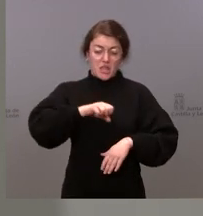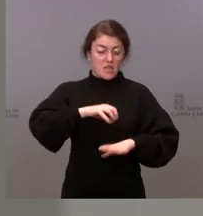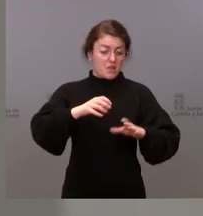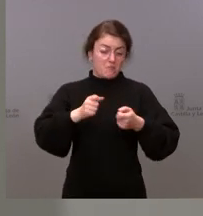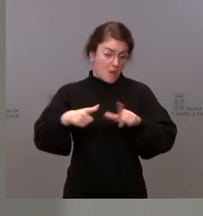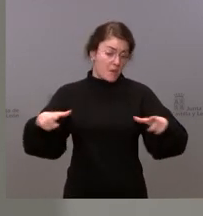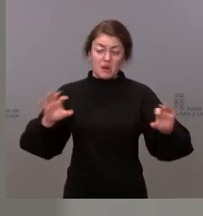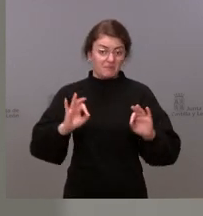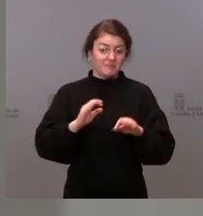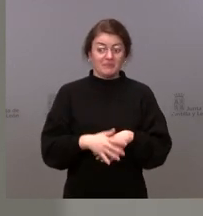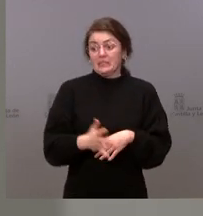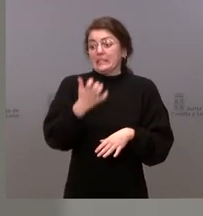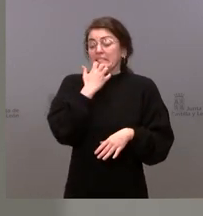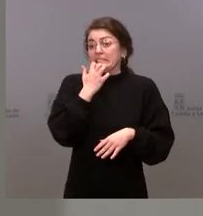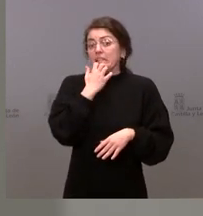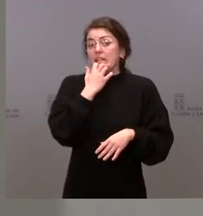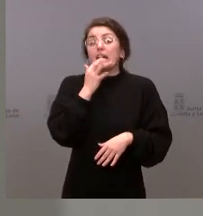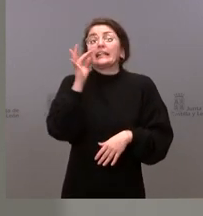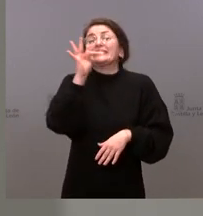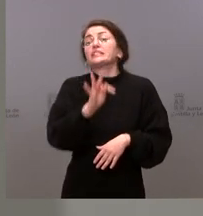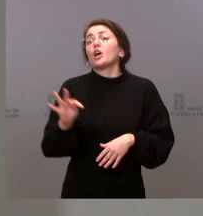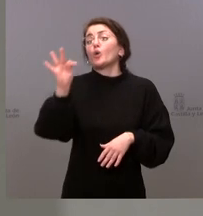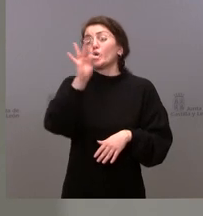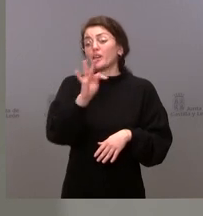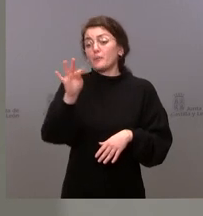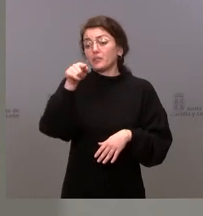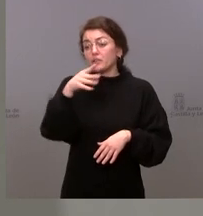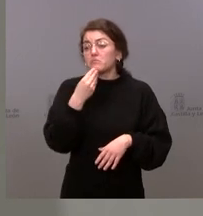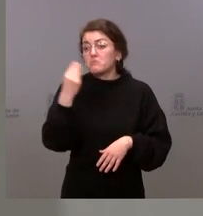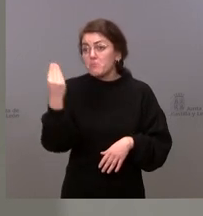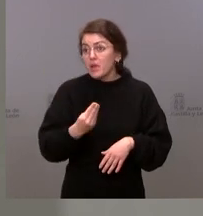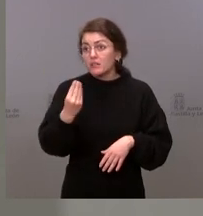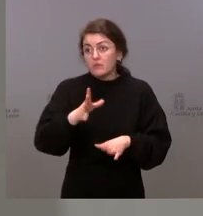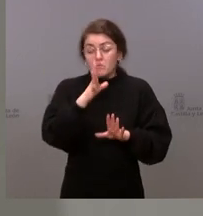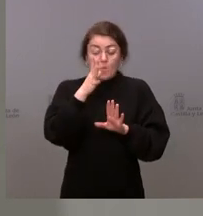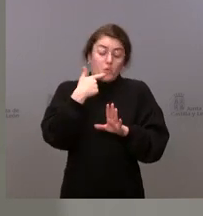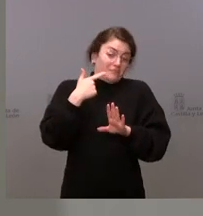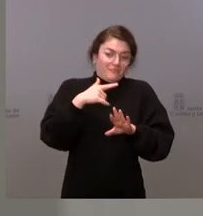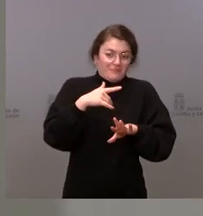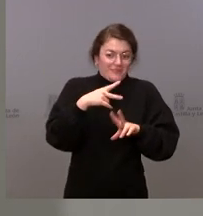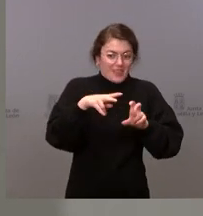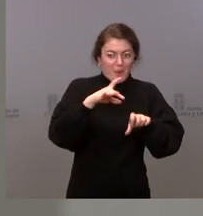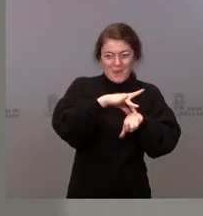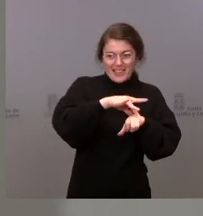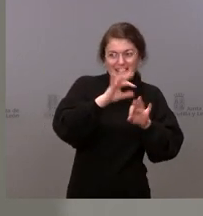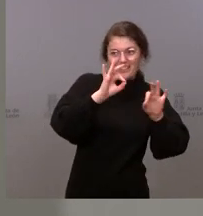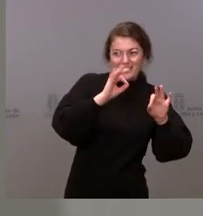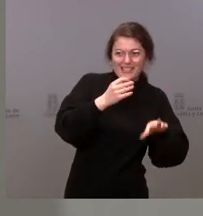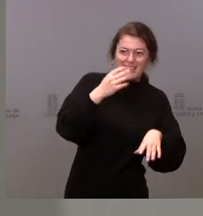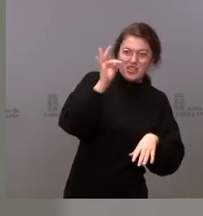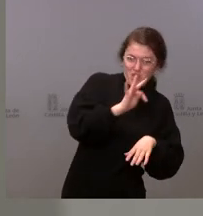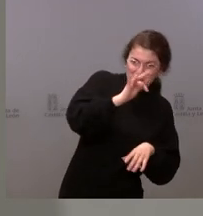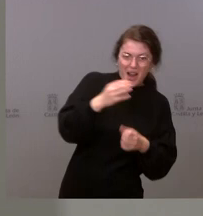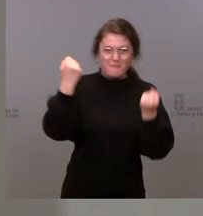esto es bueno o no, que teóricamente medicina, esto ocurre con mucha frecuencia, hay cosas que teóricamente parece que van a funcionar, pero luego la evidencia